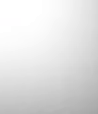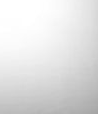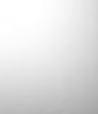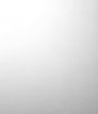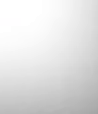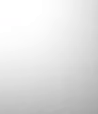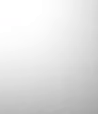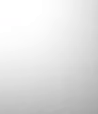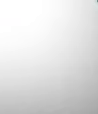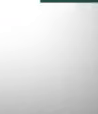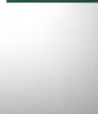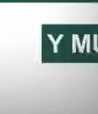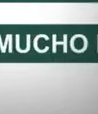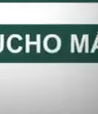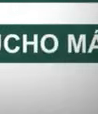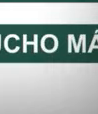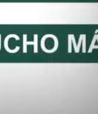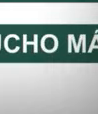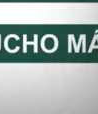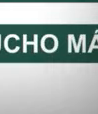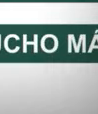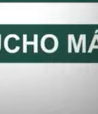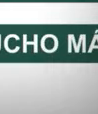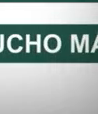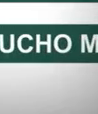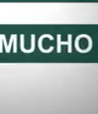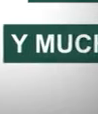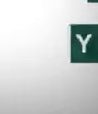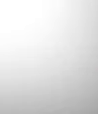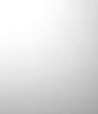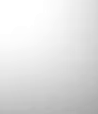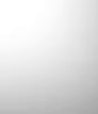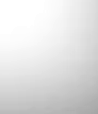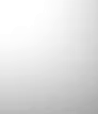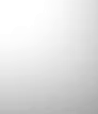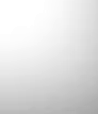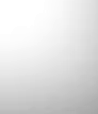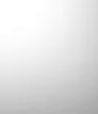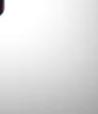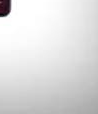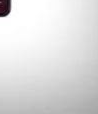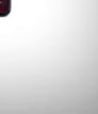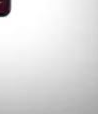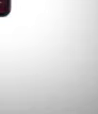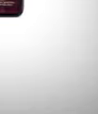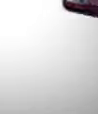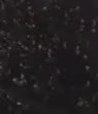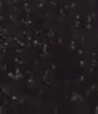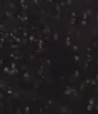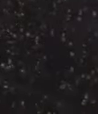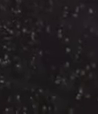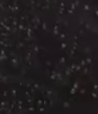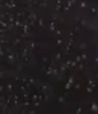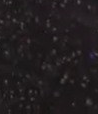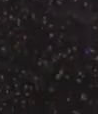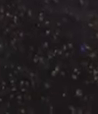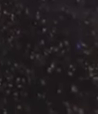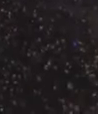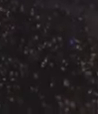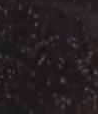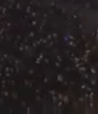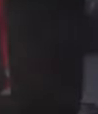exposiciones, cursos, talleres y mucho más. Un espacio completamente gratuito.